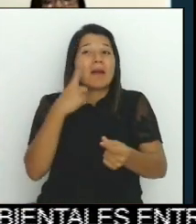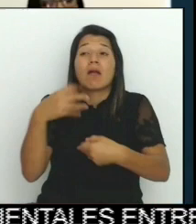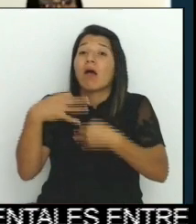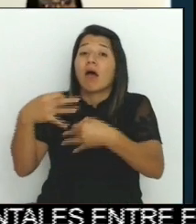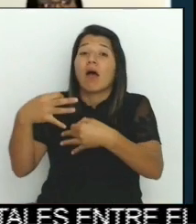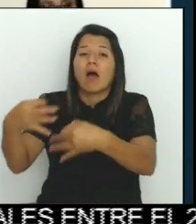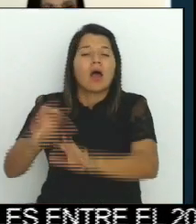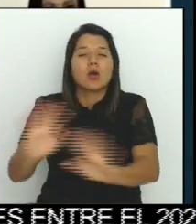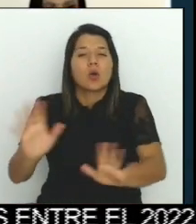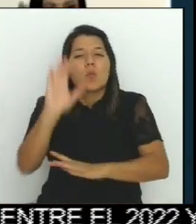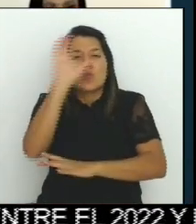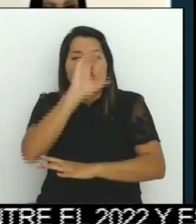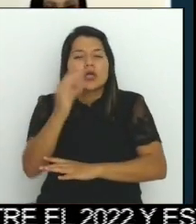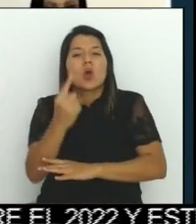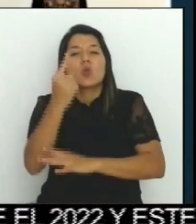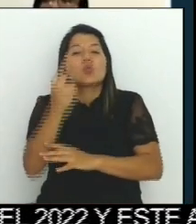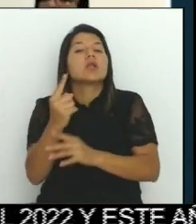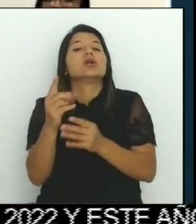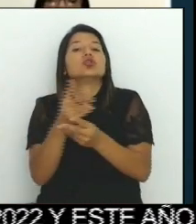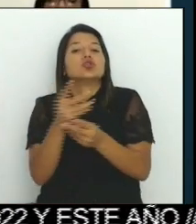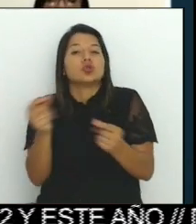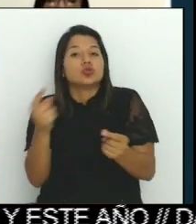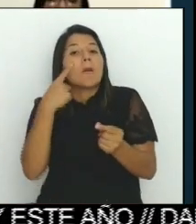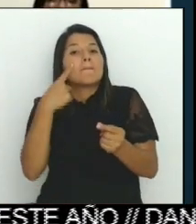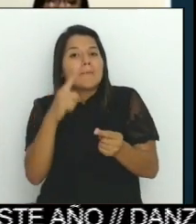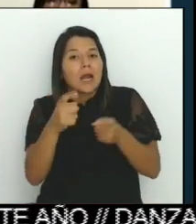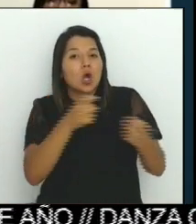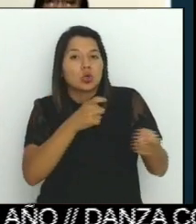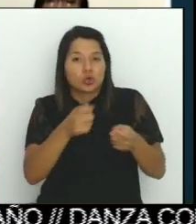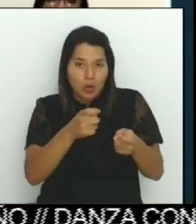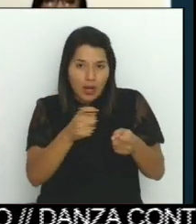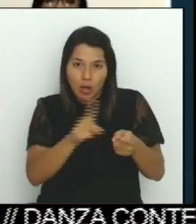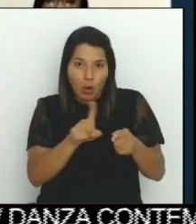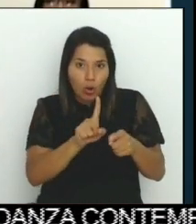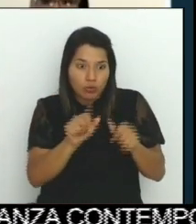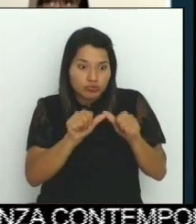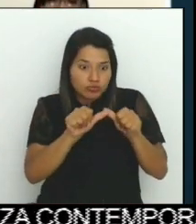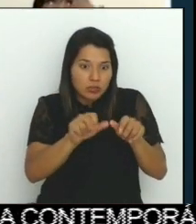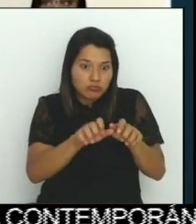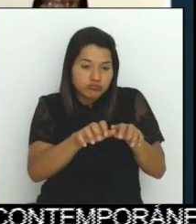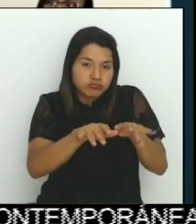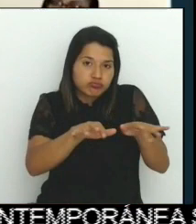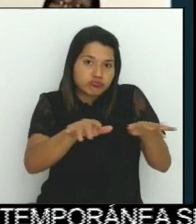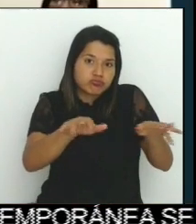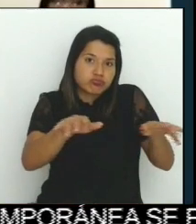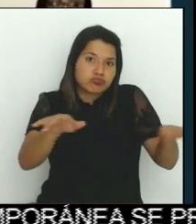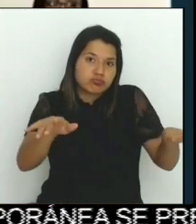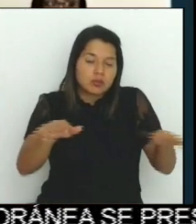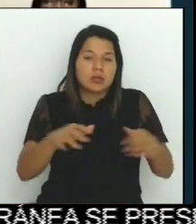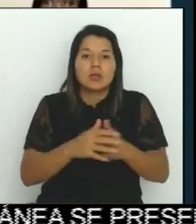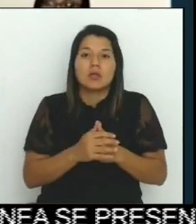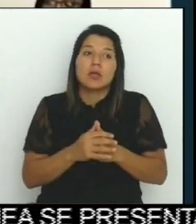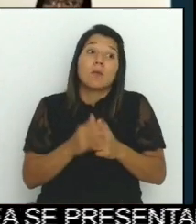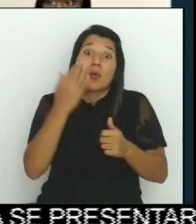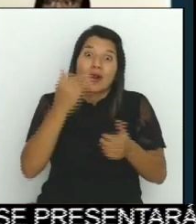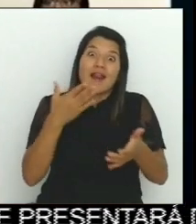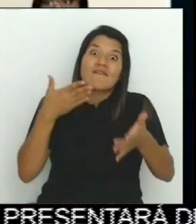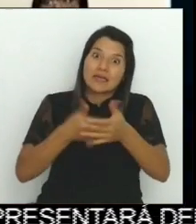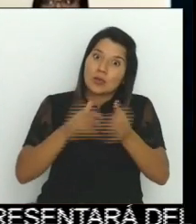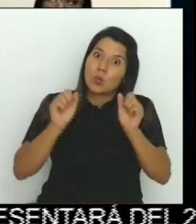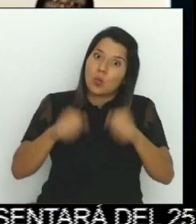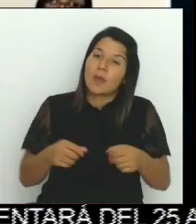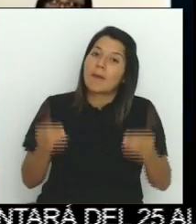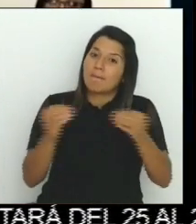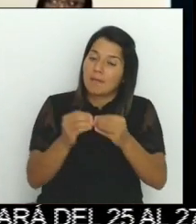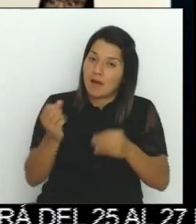control sobre la plaga y que no lleguen a reservas forestales más grandes donde el impacto en la biodiversidad podría ser muy fuerte. Pero entonces,